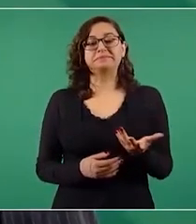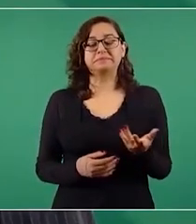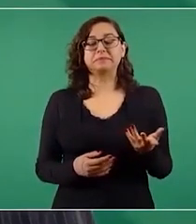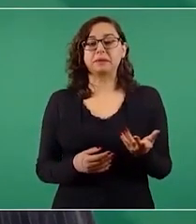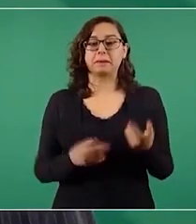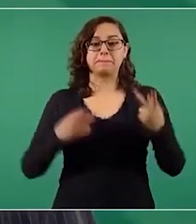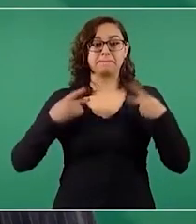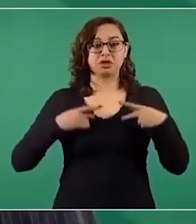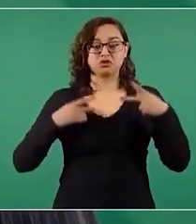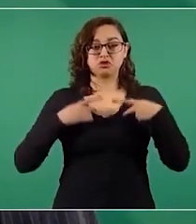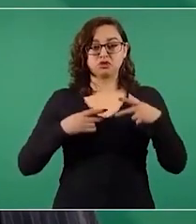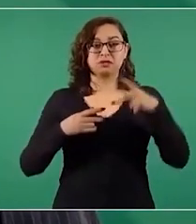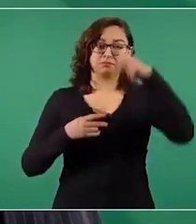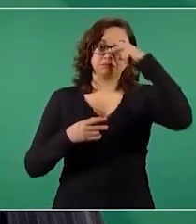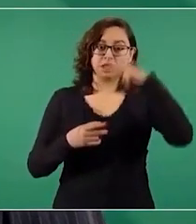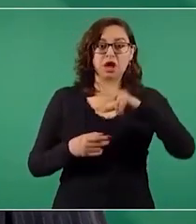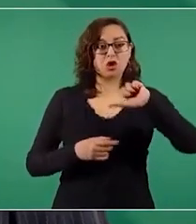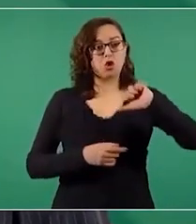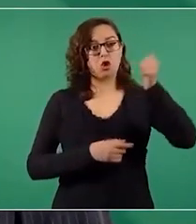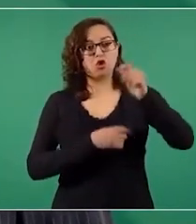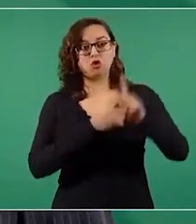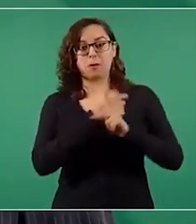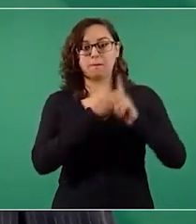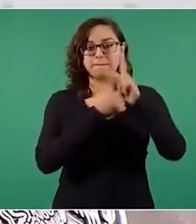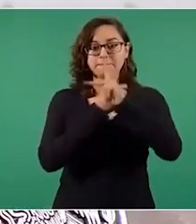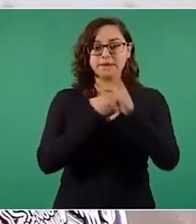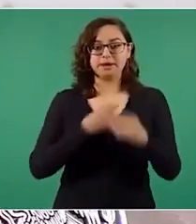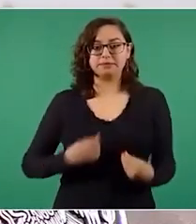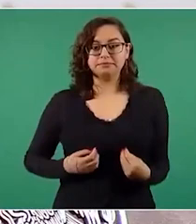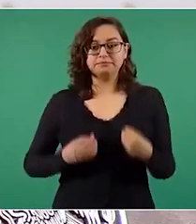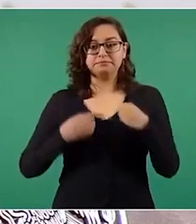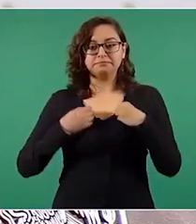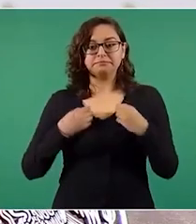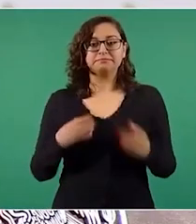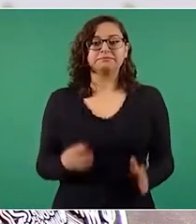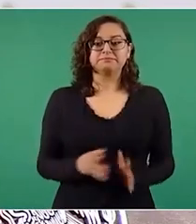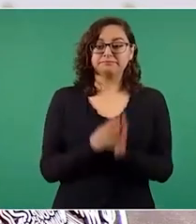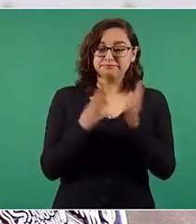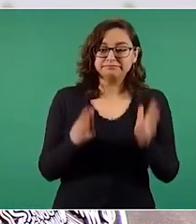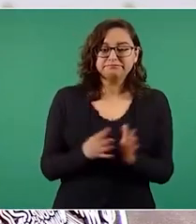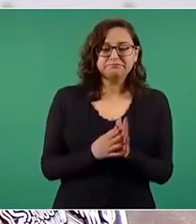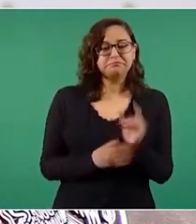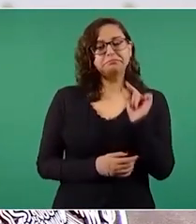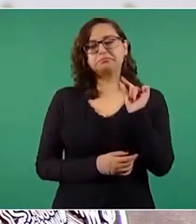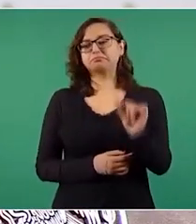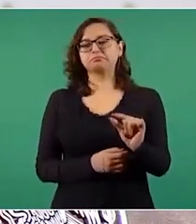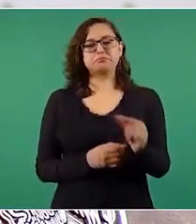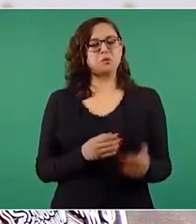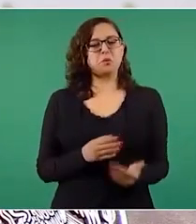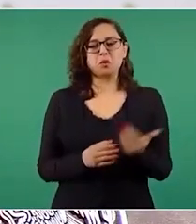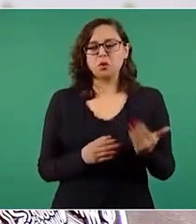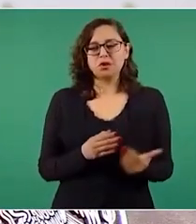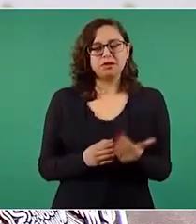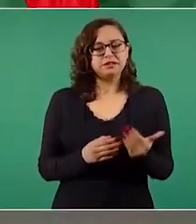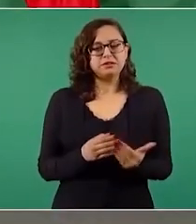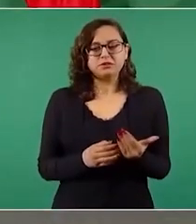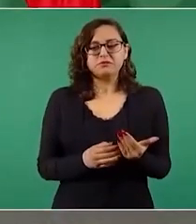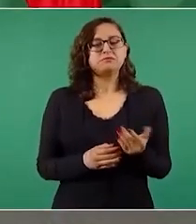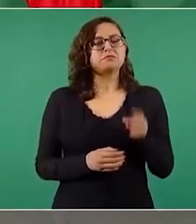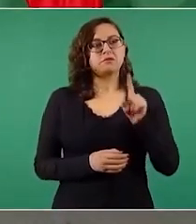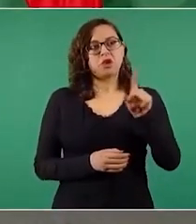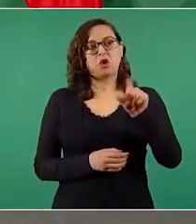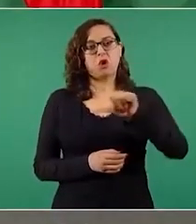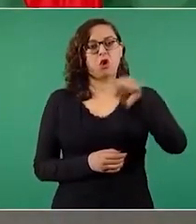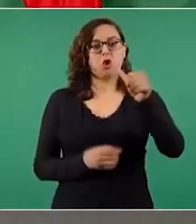muy poca gente. No se garantiza a los mexicanos en el